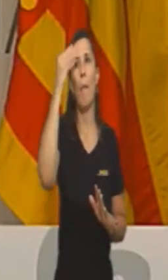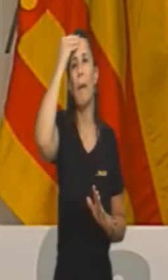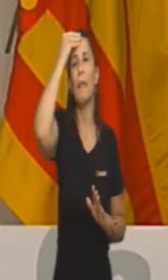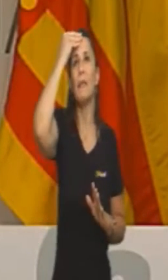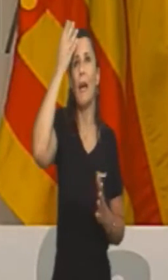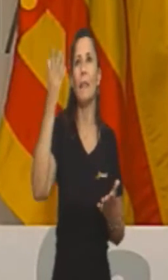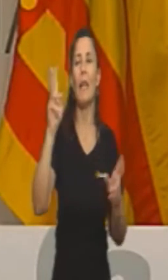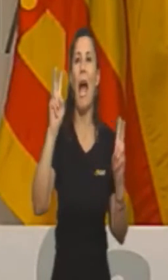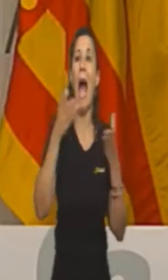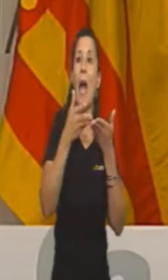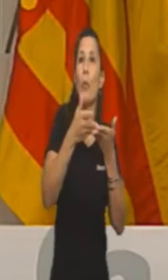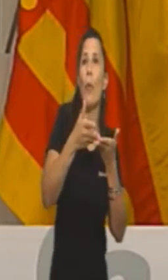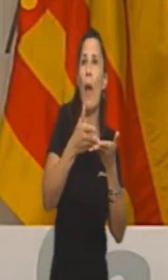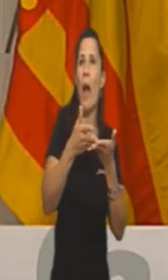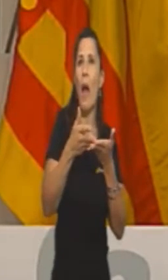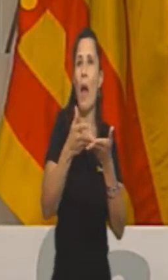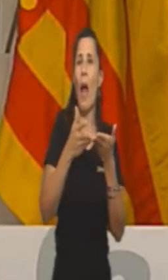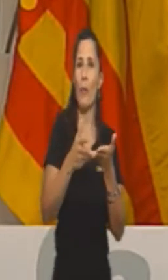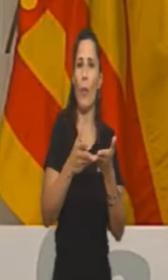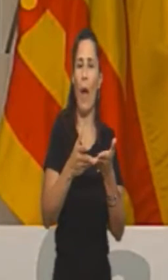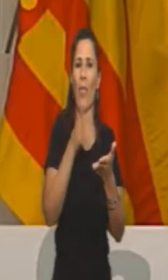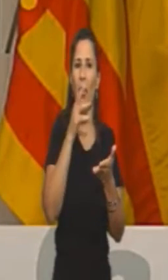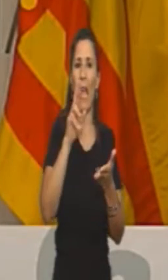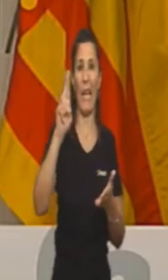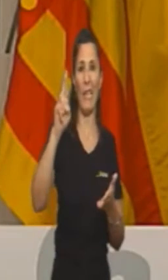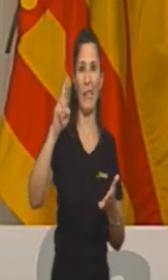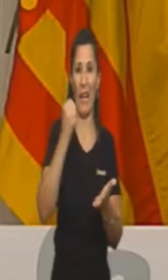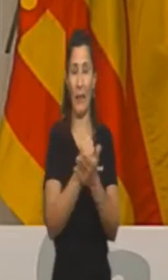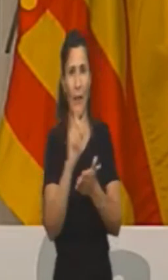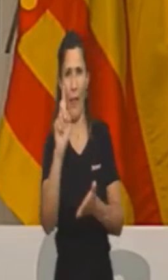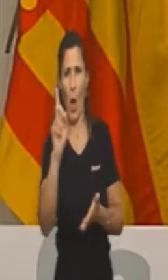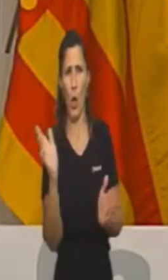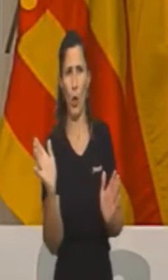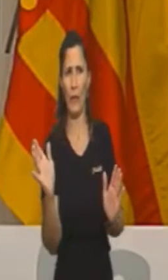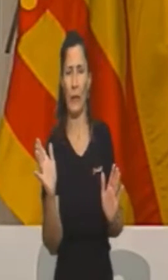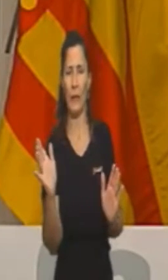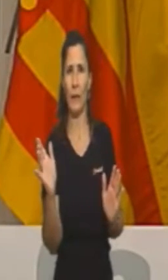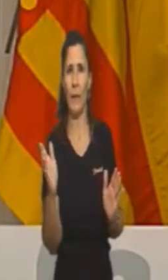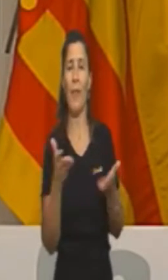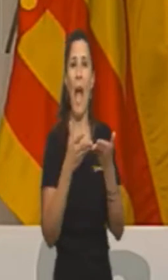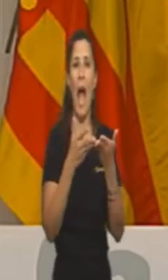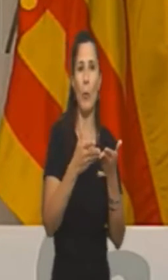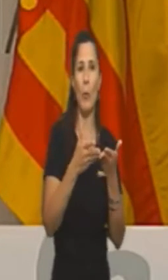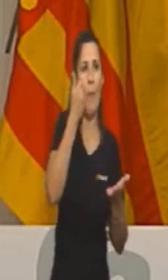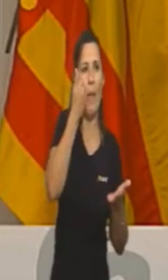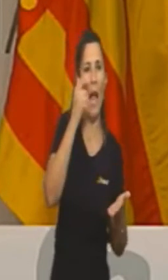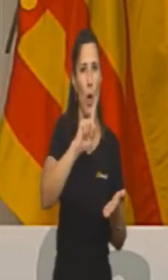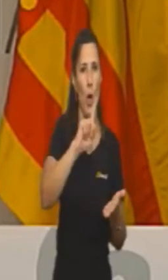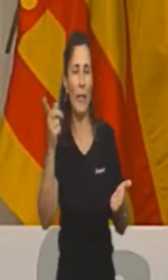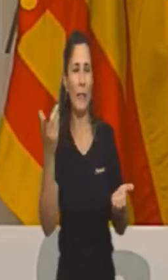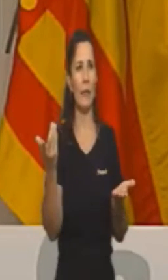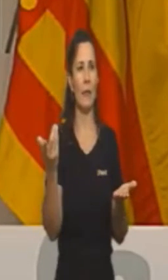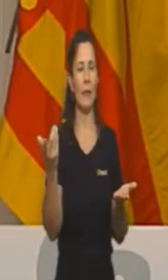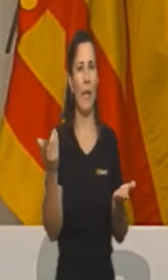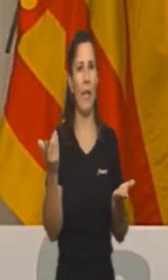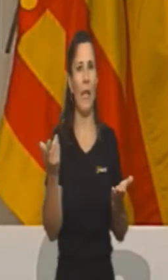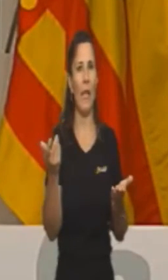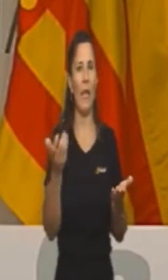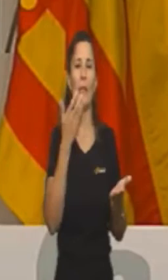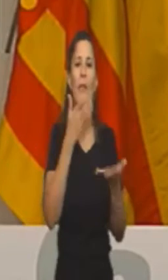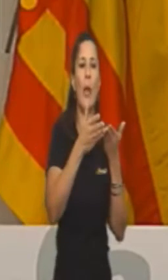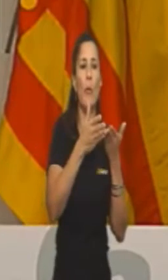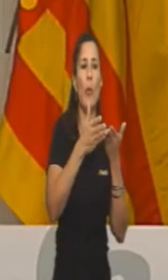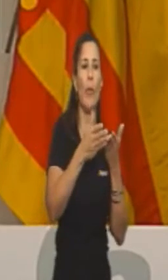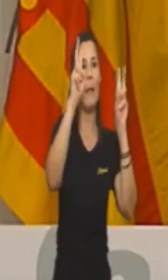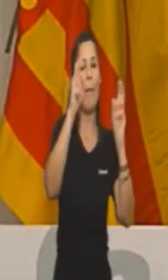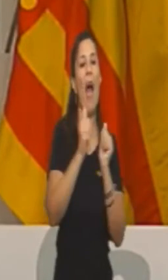de la ayuda de renta garantizada, no estamos hablando de la beca, no estamos hablando de la